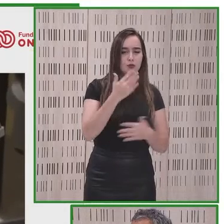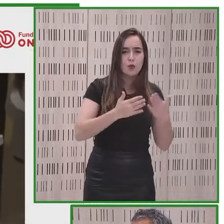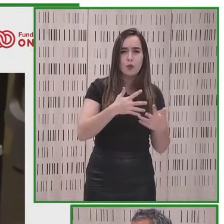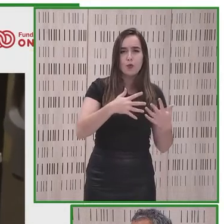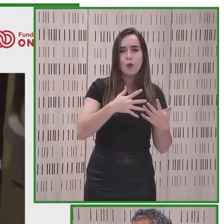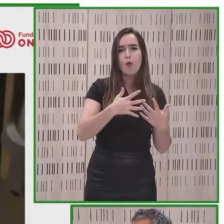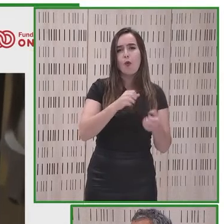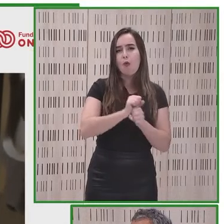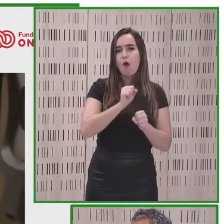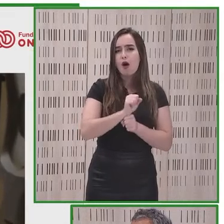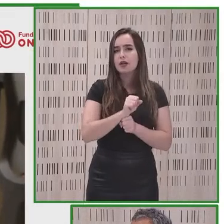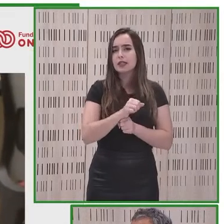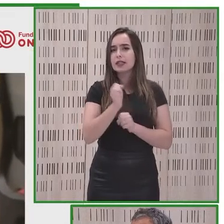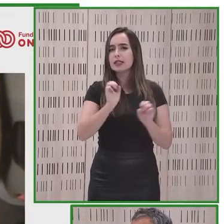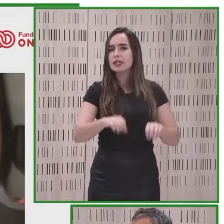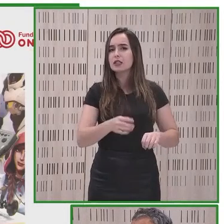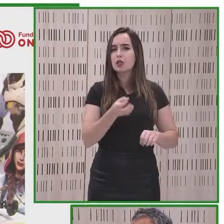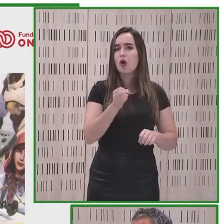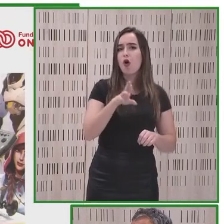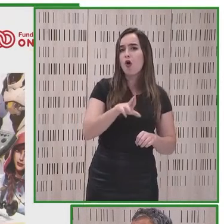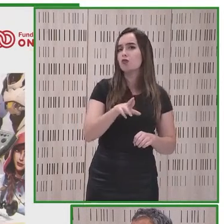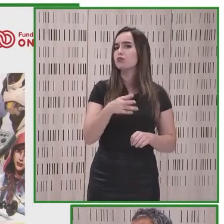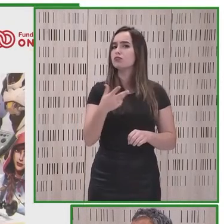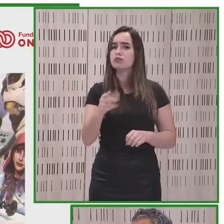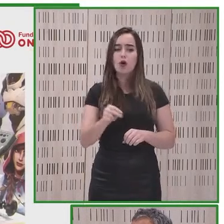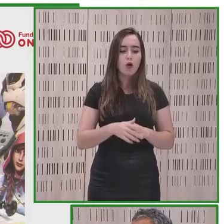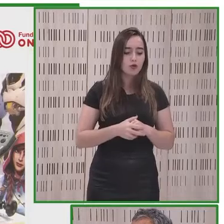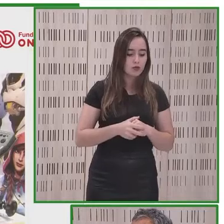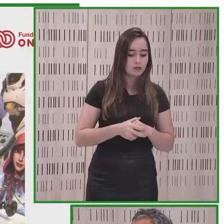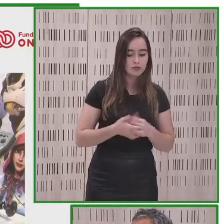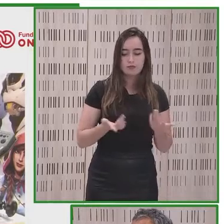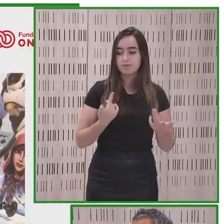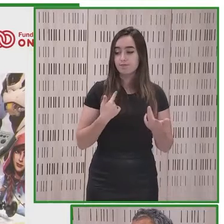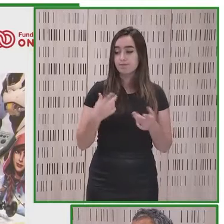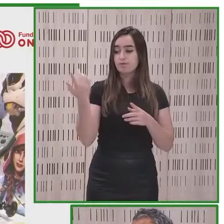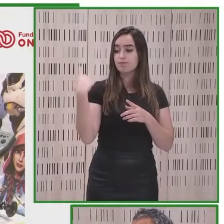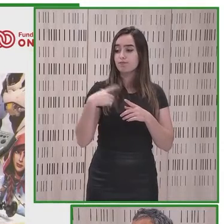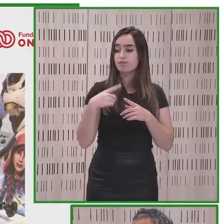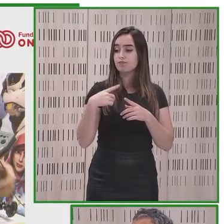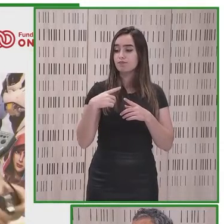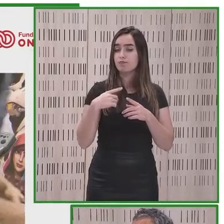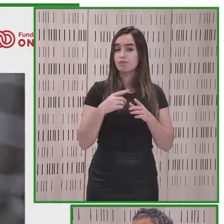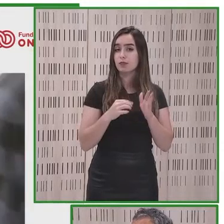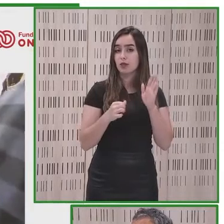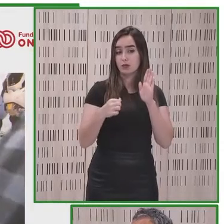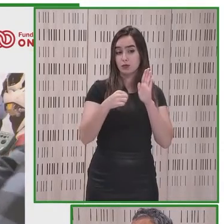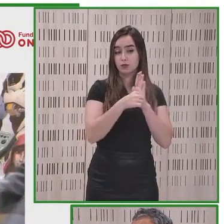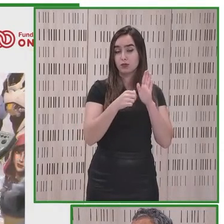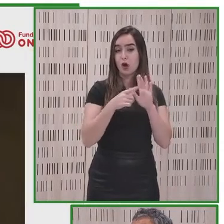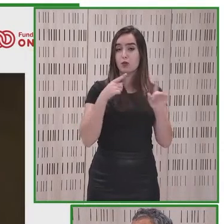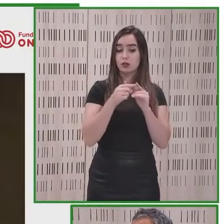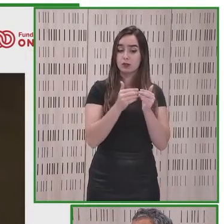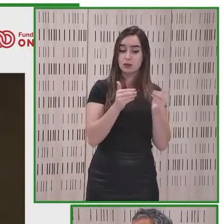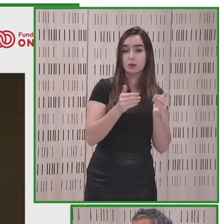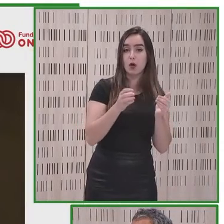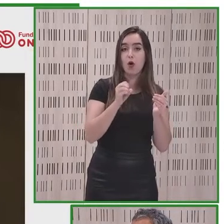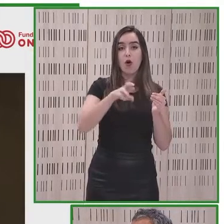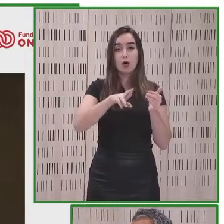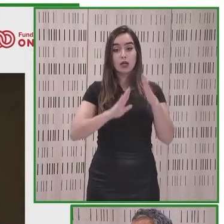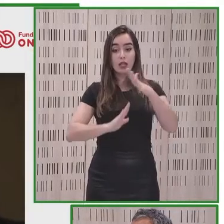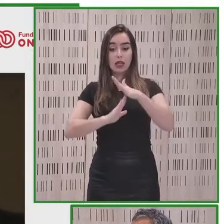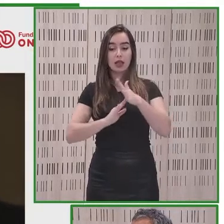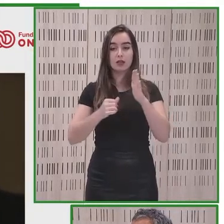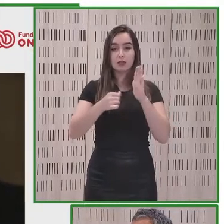colaboración de usuarios atrevidos pudimos ajustar algunos elementos como son los pulsadores de parada y marcha medir la altura del asa